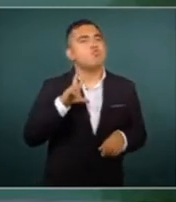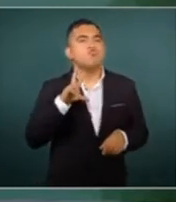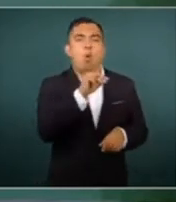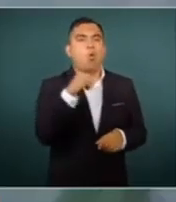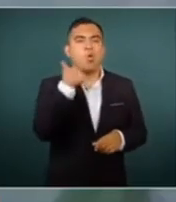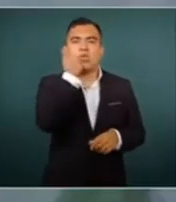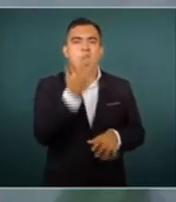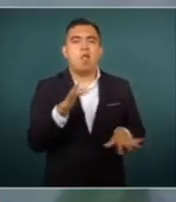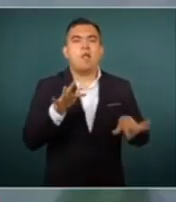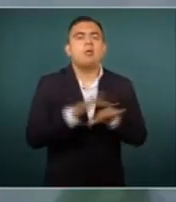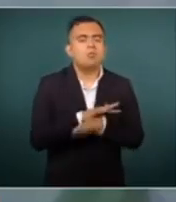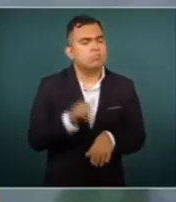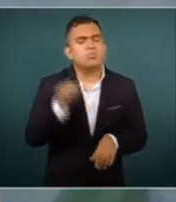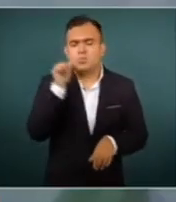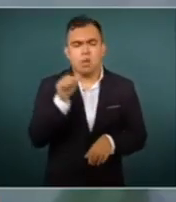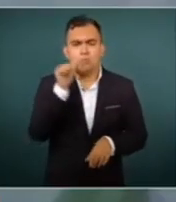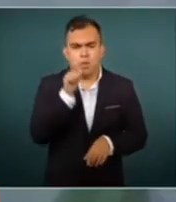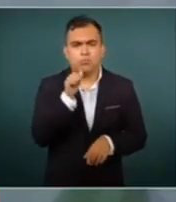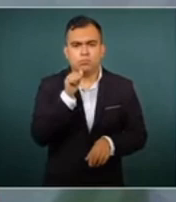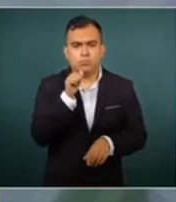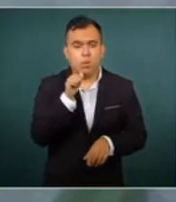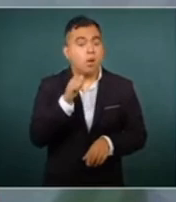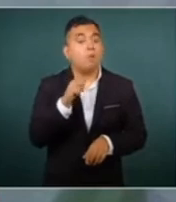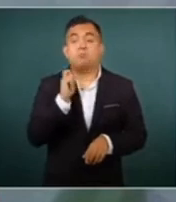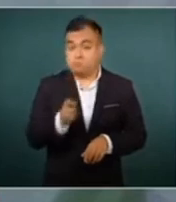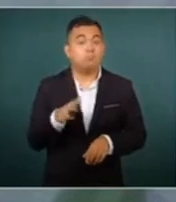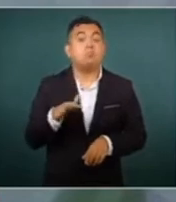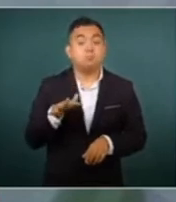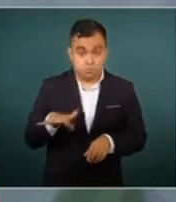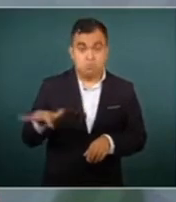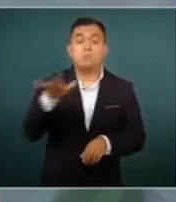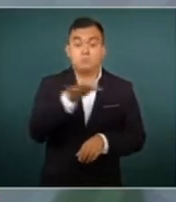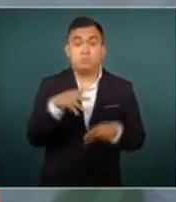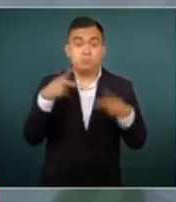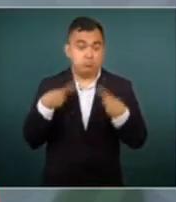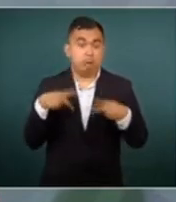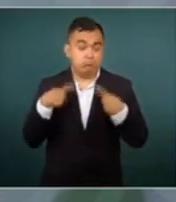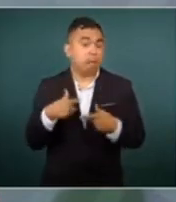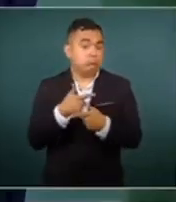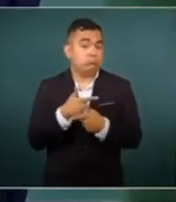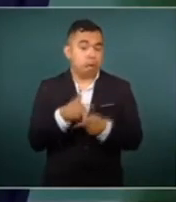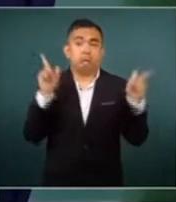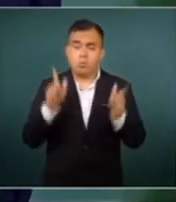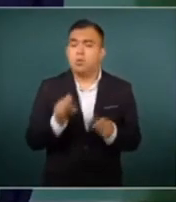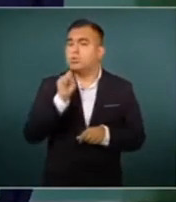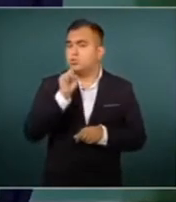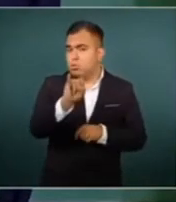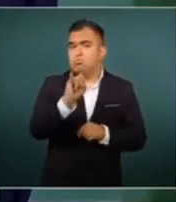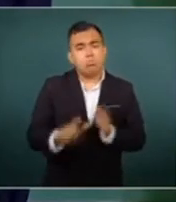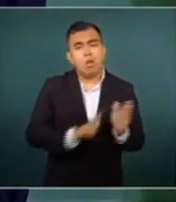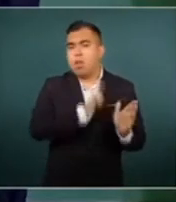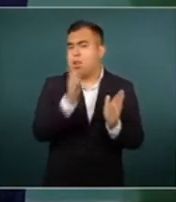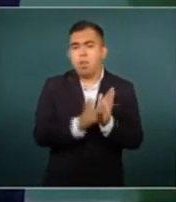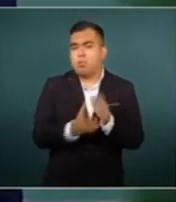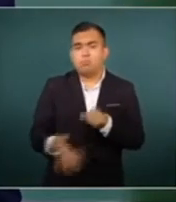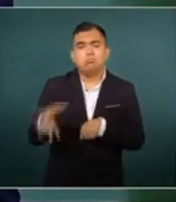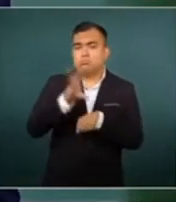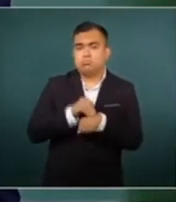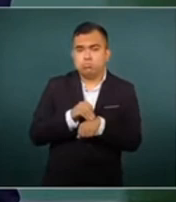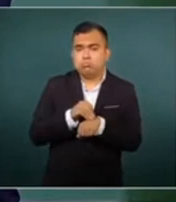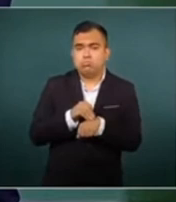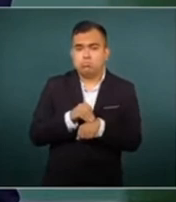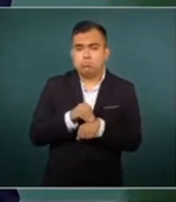absolutamente legítima que exista una oposición